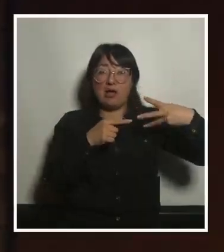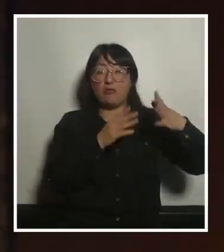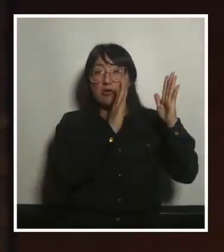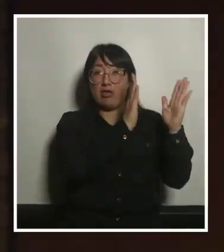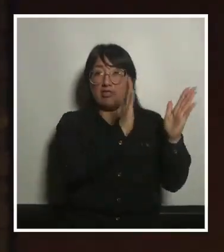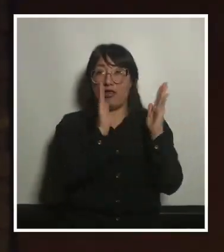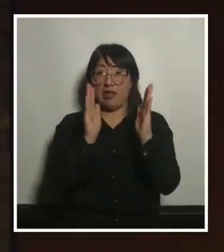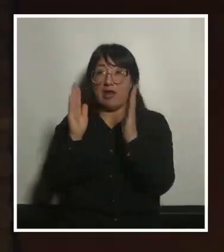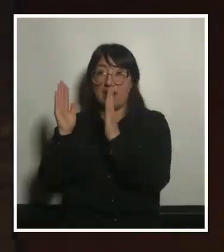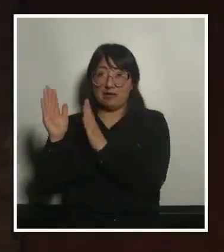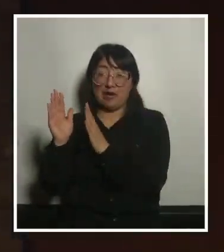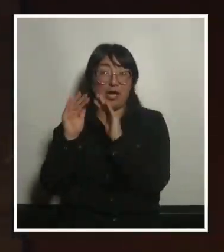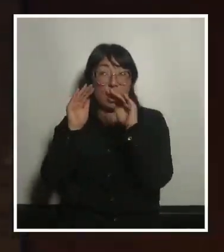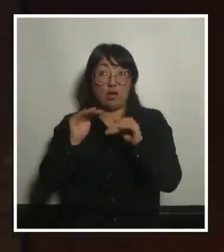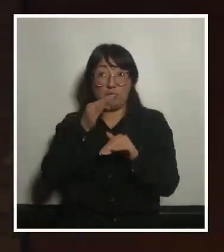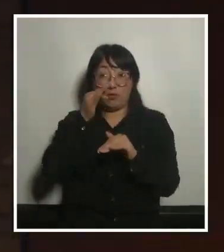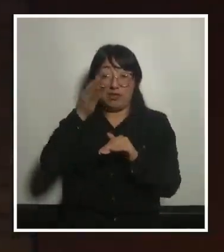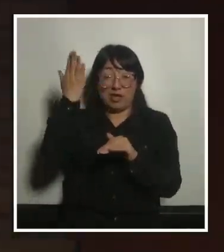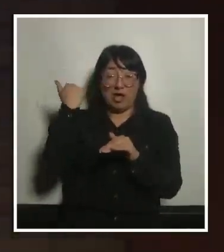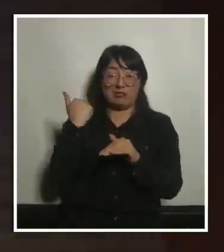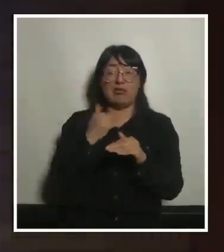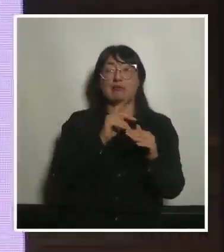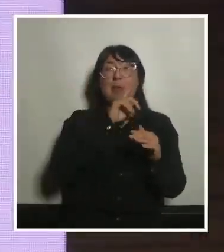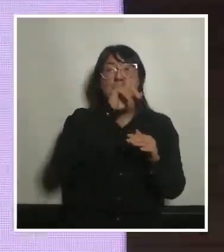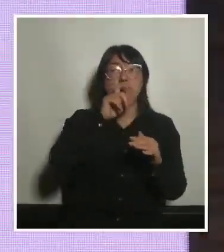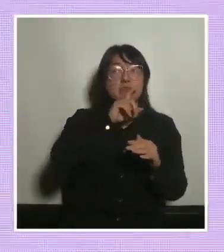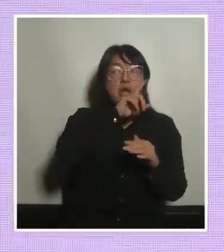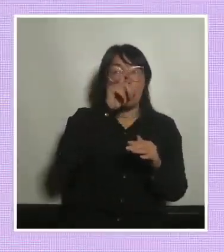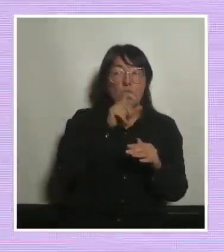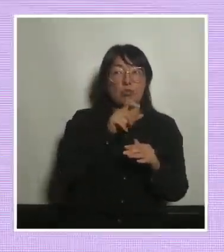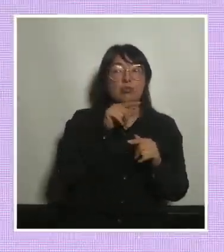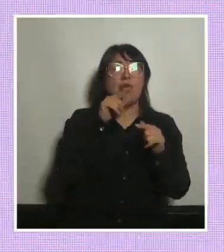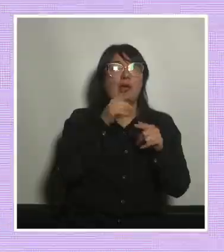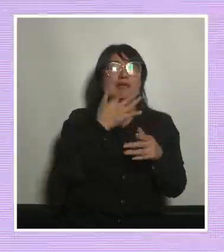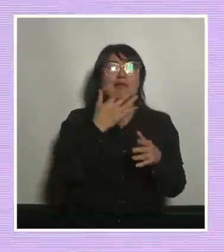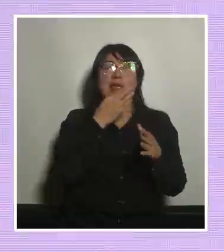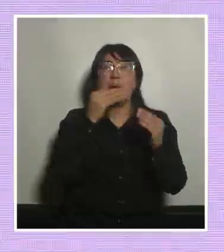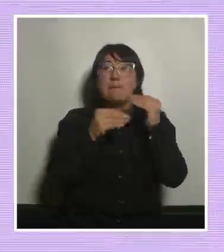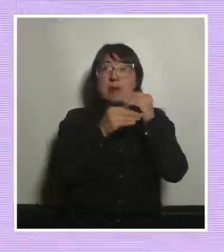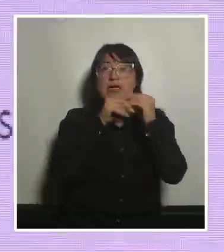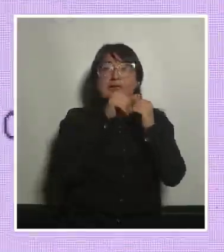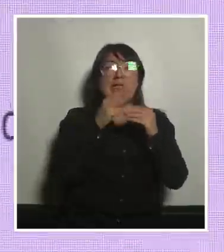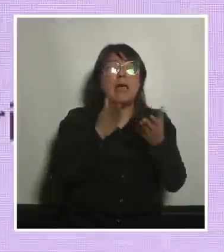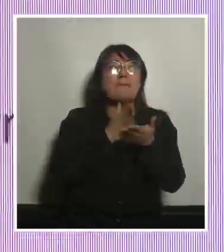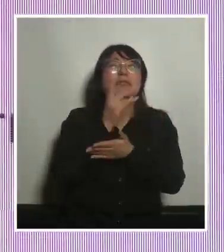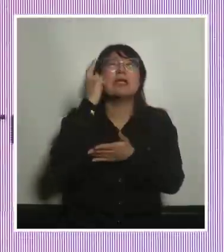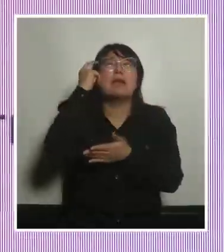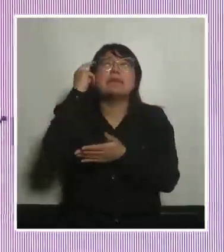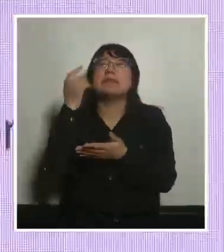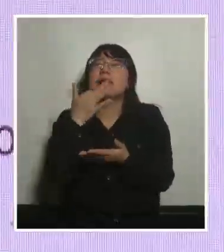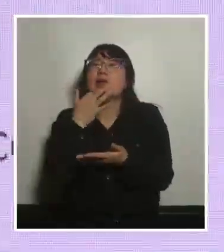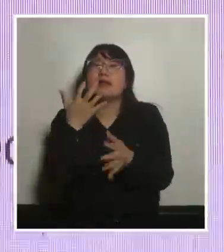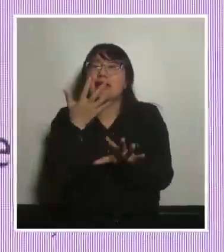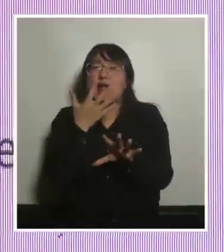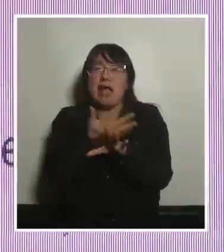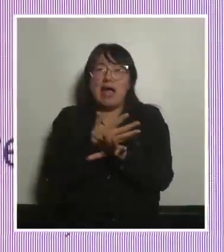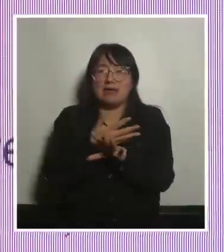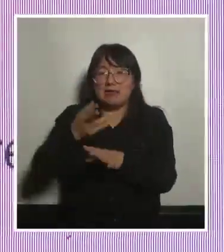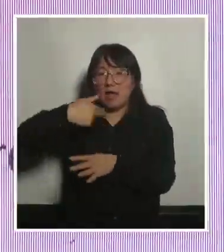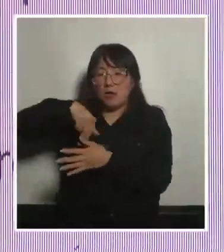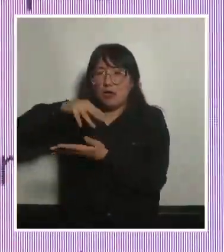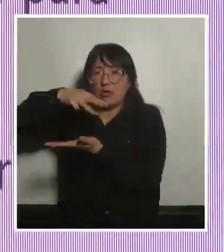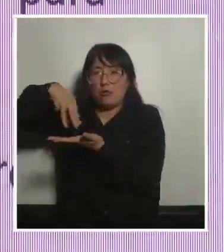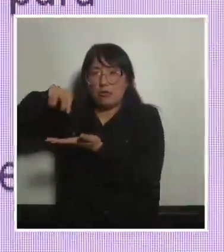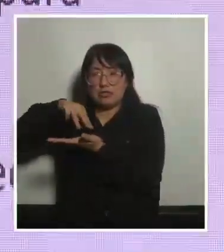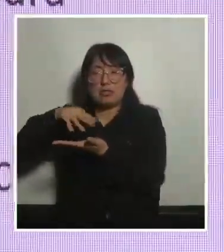infraestructura de cuidados elementos de apoyo a los cuidados y lo que ayuda es un poco a empezar a pensar qué es lo que tienen nuestros municipios